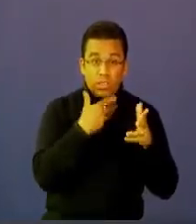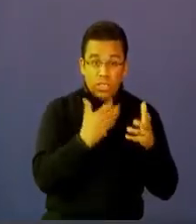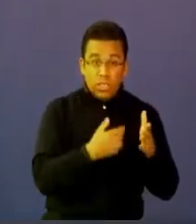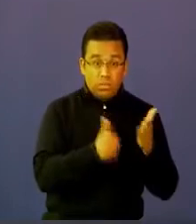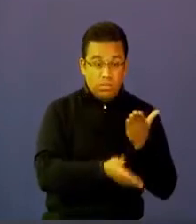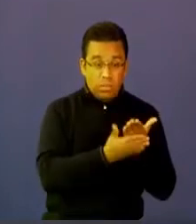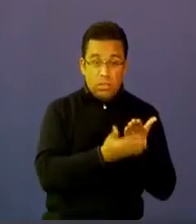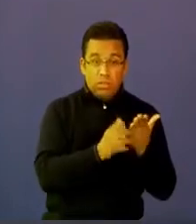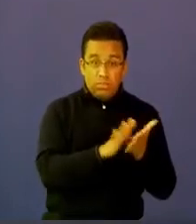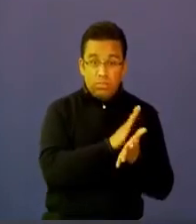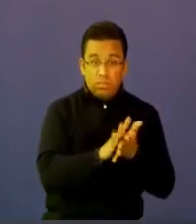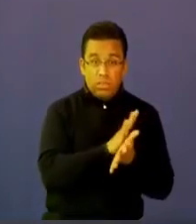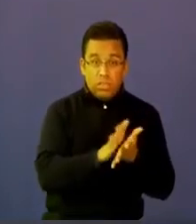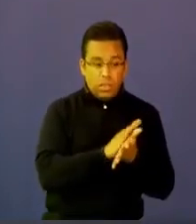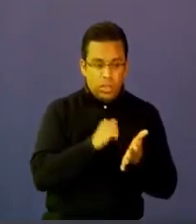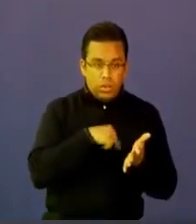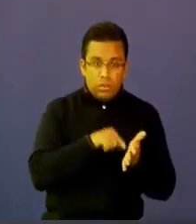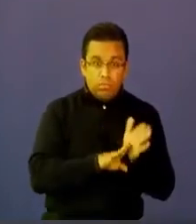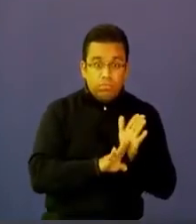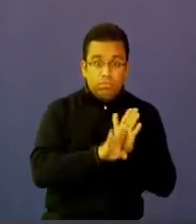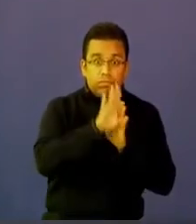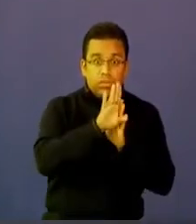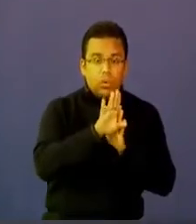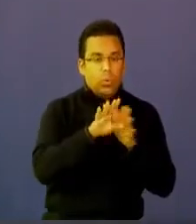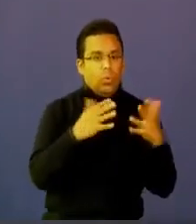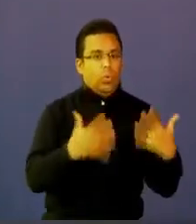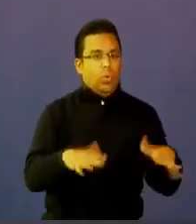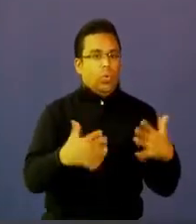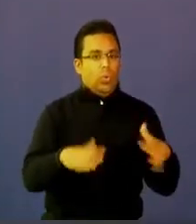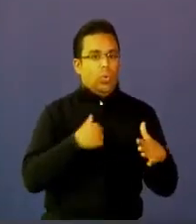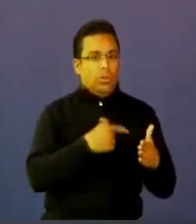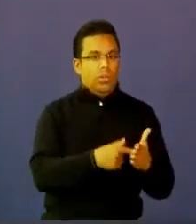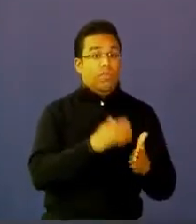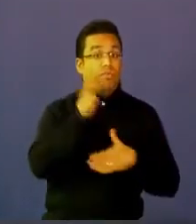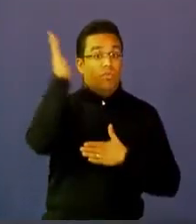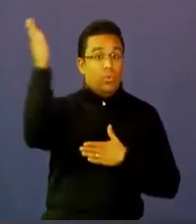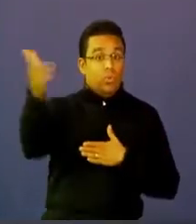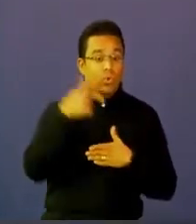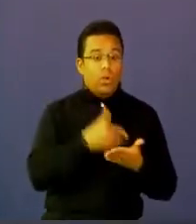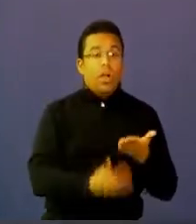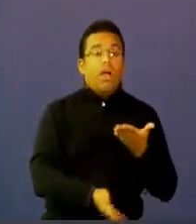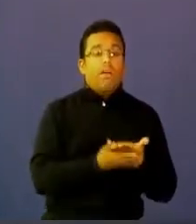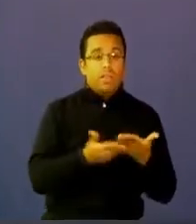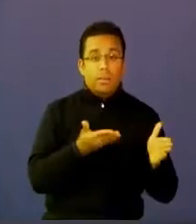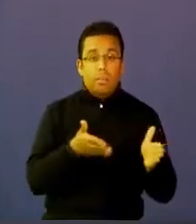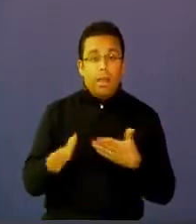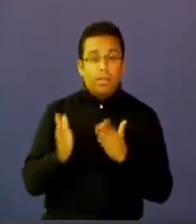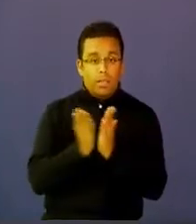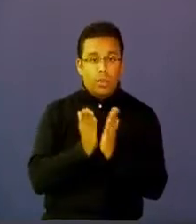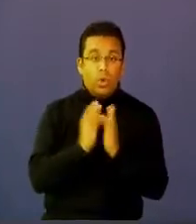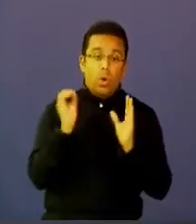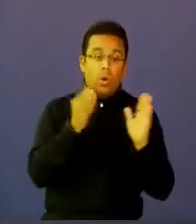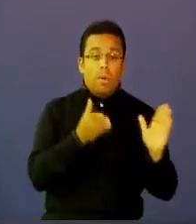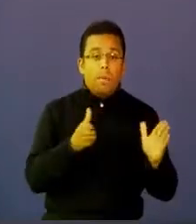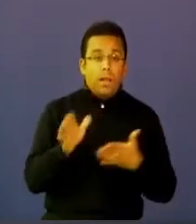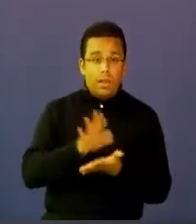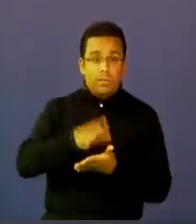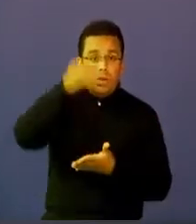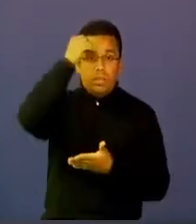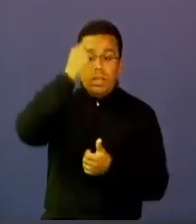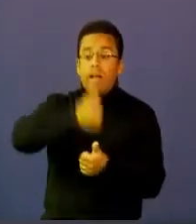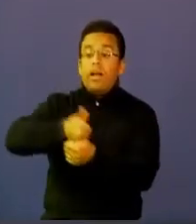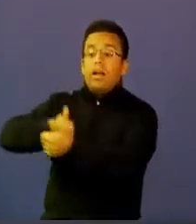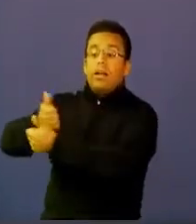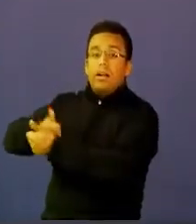estrategias en línea nos va a poder determinar un plan de estudios o un plan de aprendizaje para cada uno de nuestros